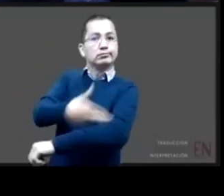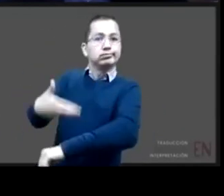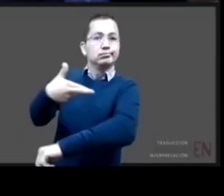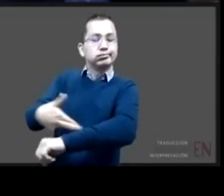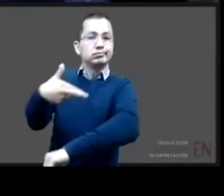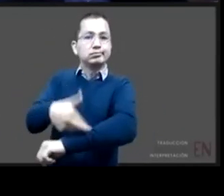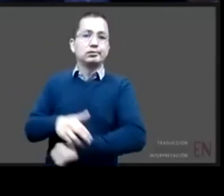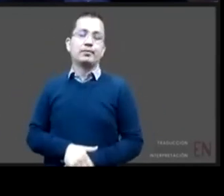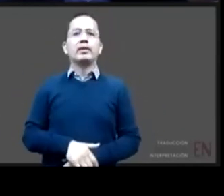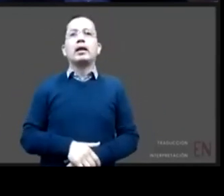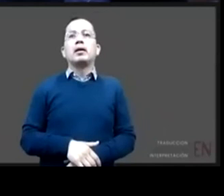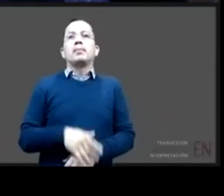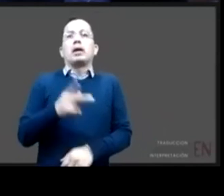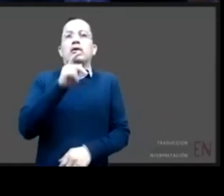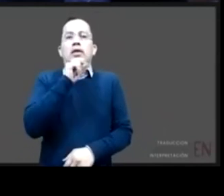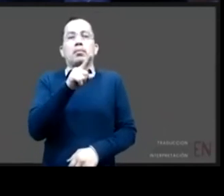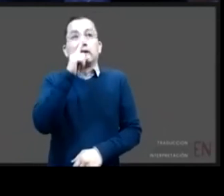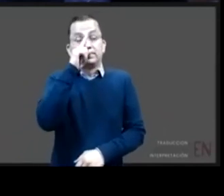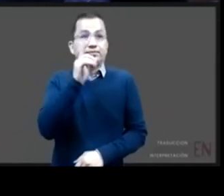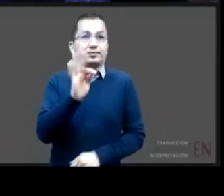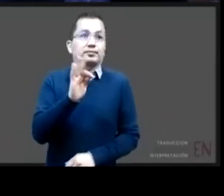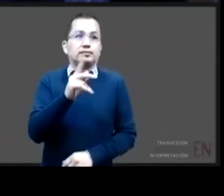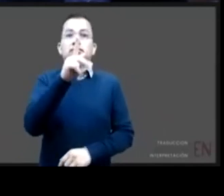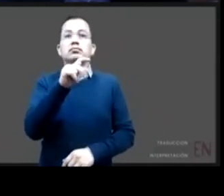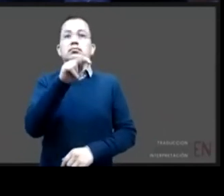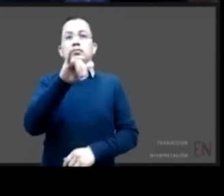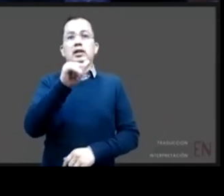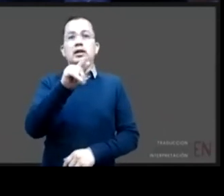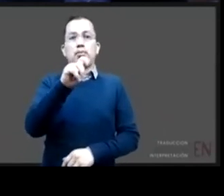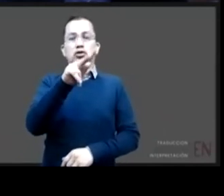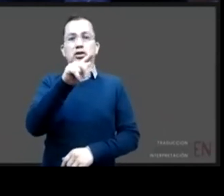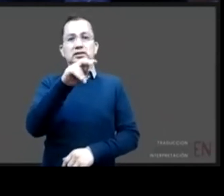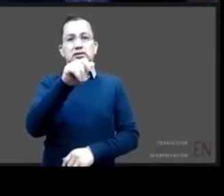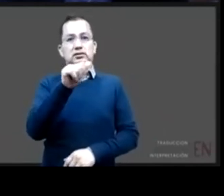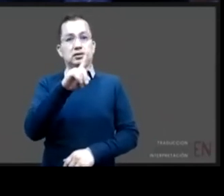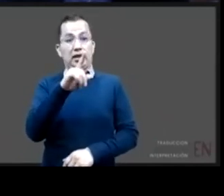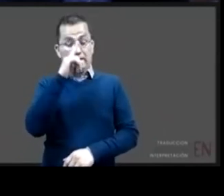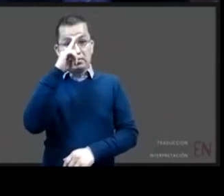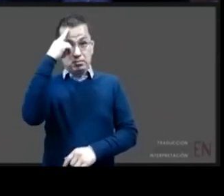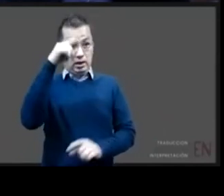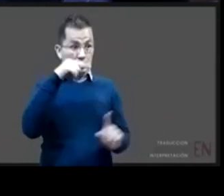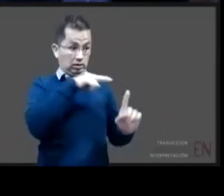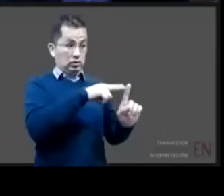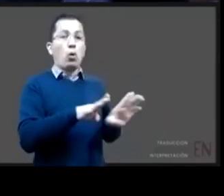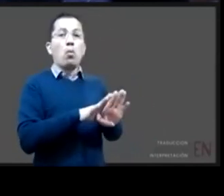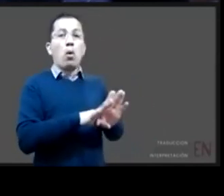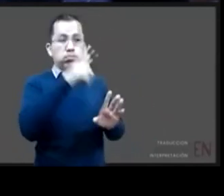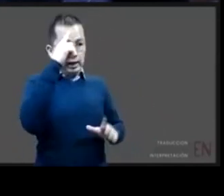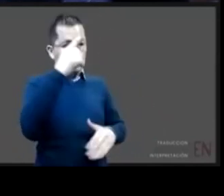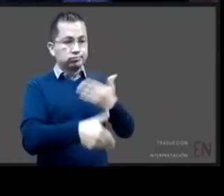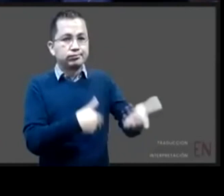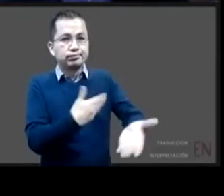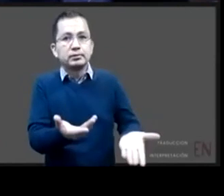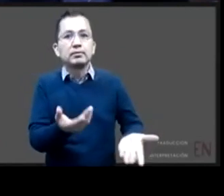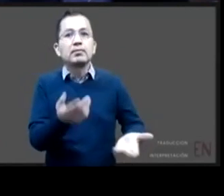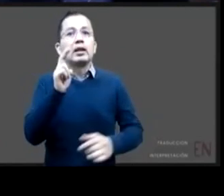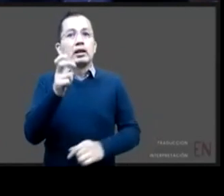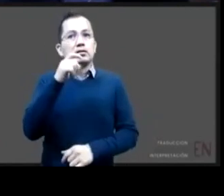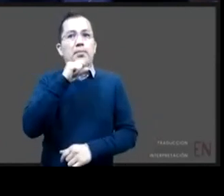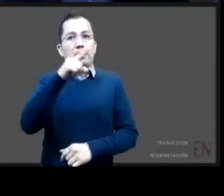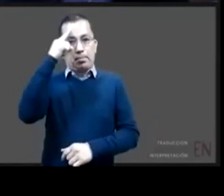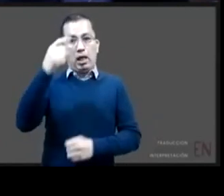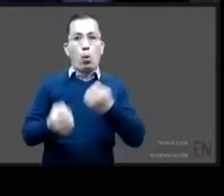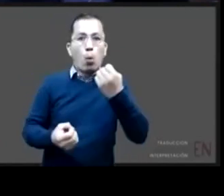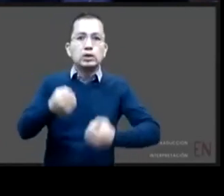estamos hablando que un proceso puede llevar desde 7 8 meses hasta un año quizá o más para el desahogo de este juicio